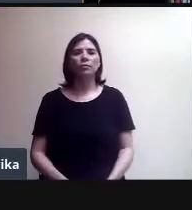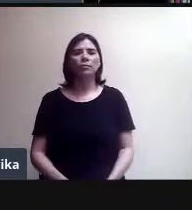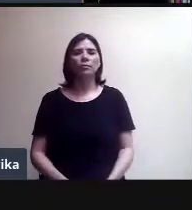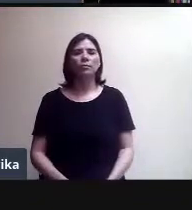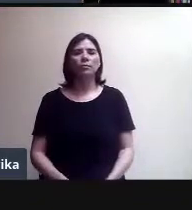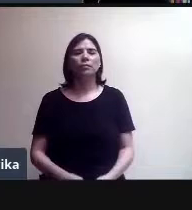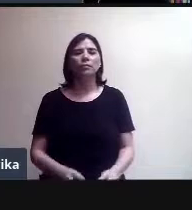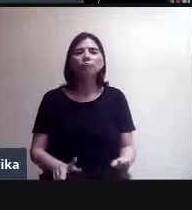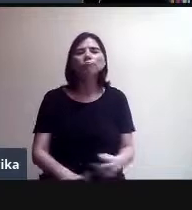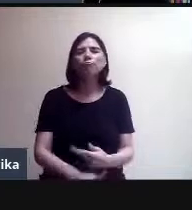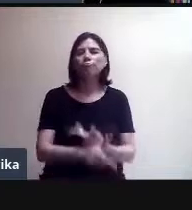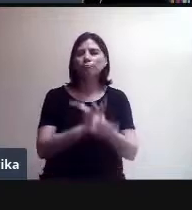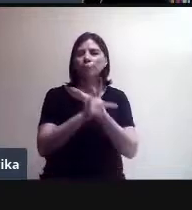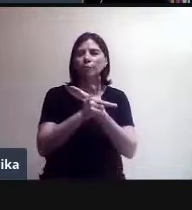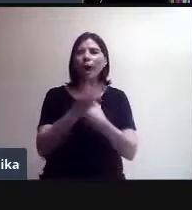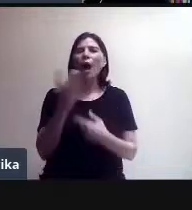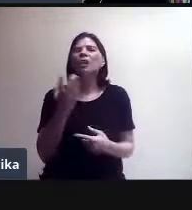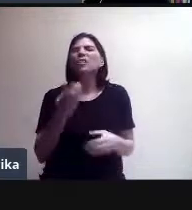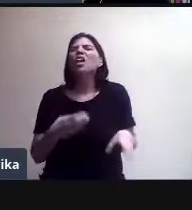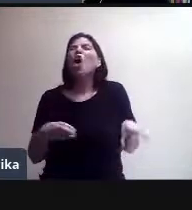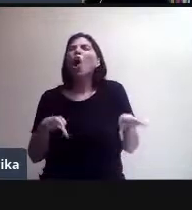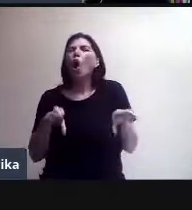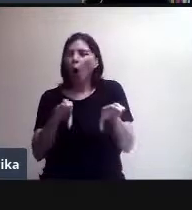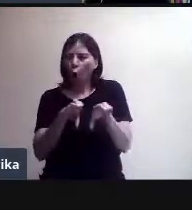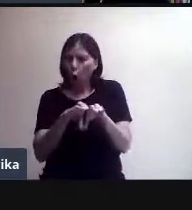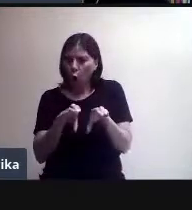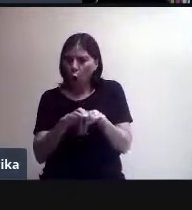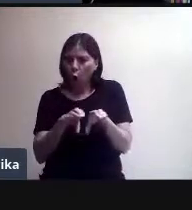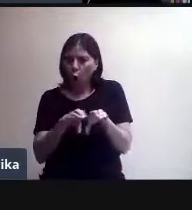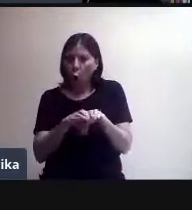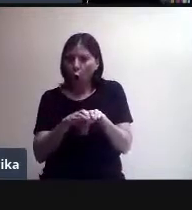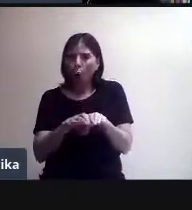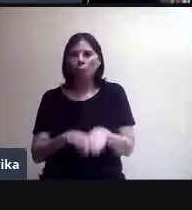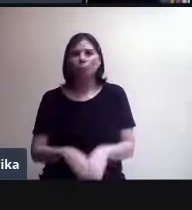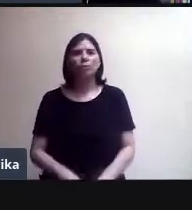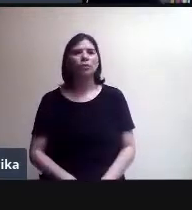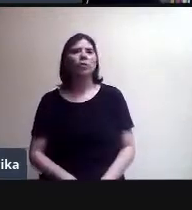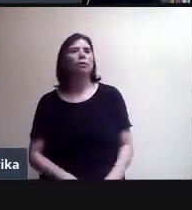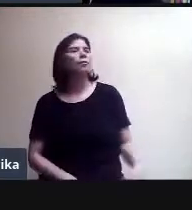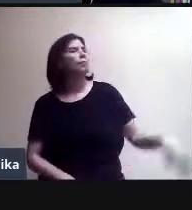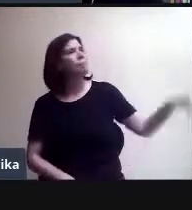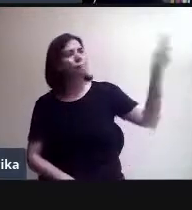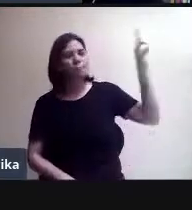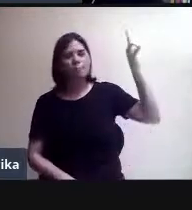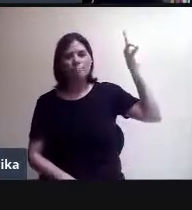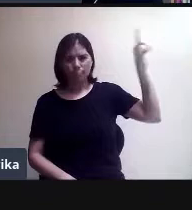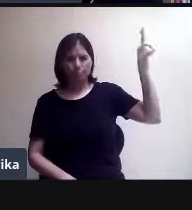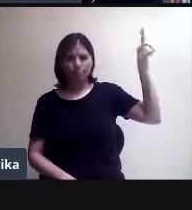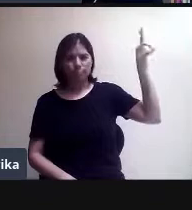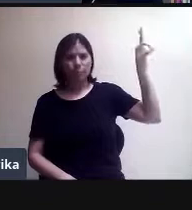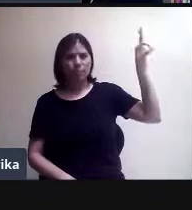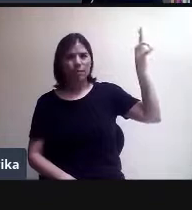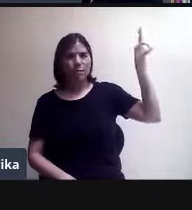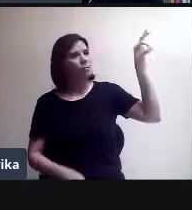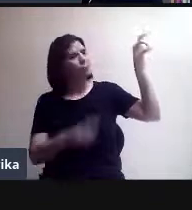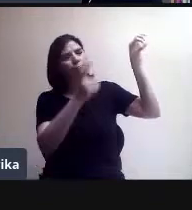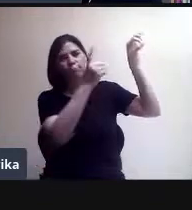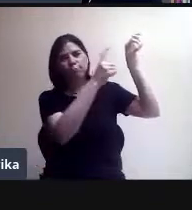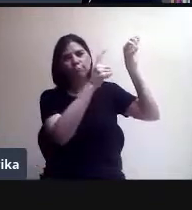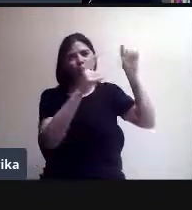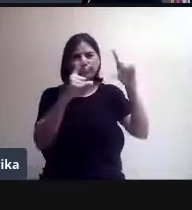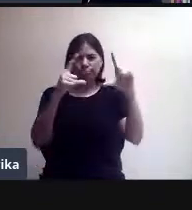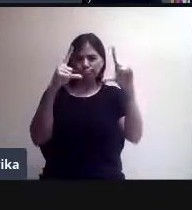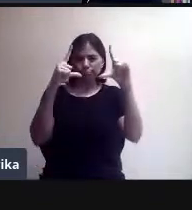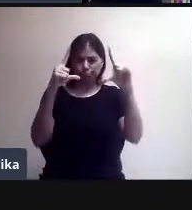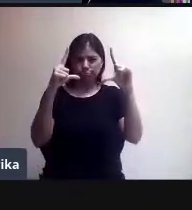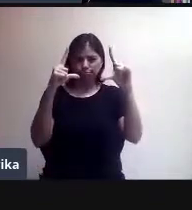desde la propia herramienta. Fíjense ustedes. Si ustedes se van al mosaico de aplicaciones, en esta ventanita que está aquí